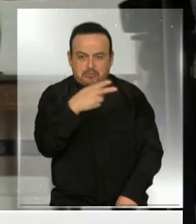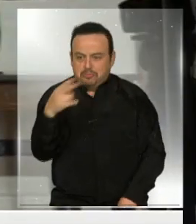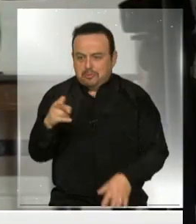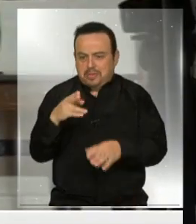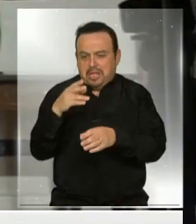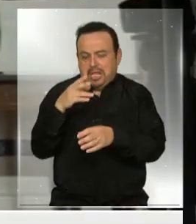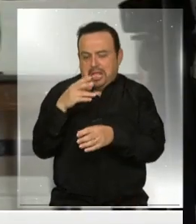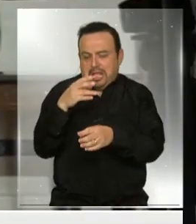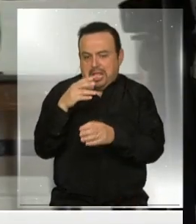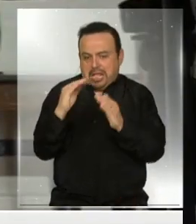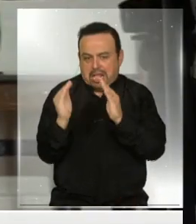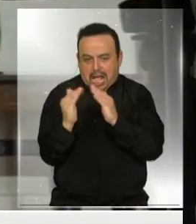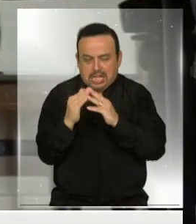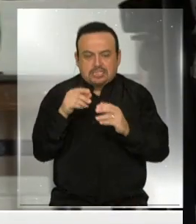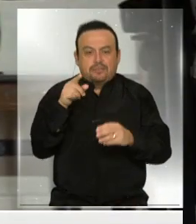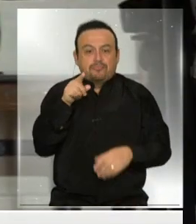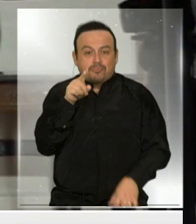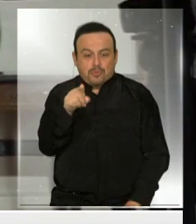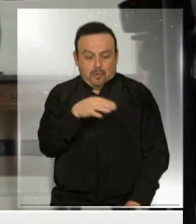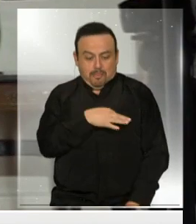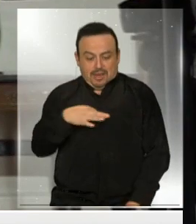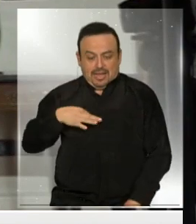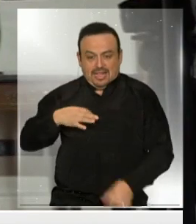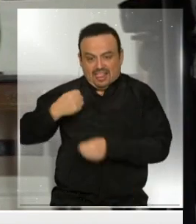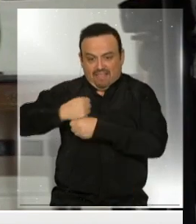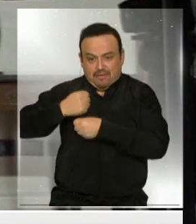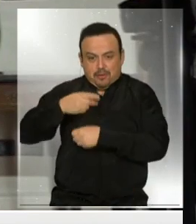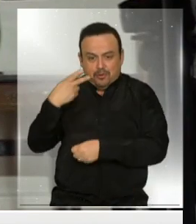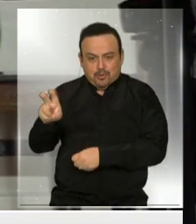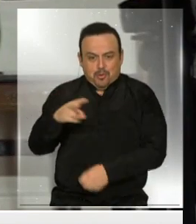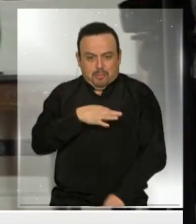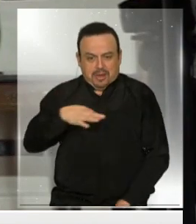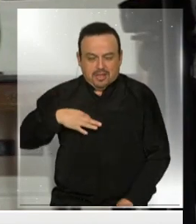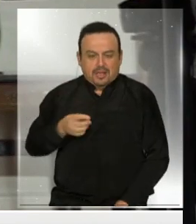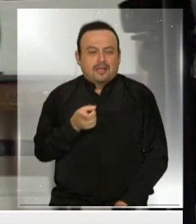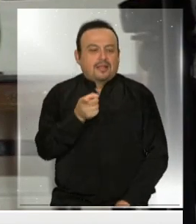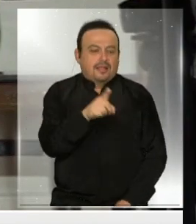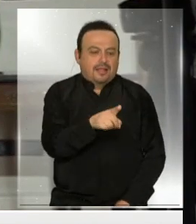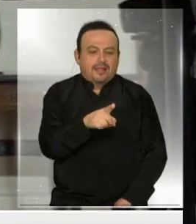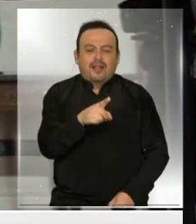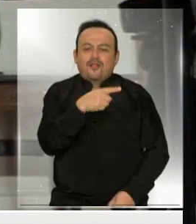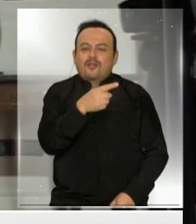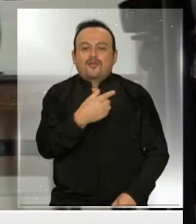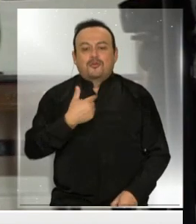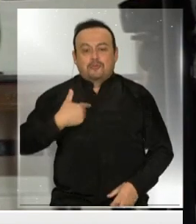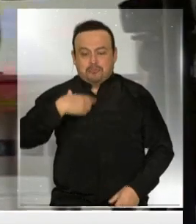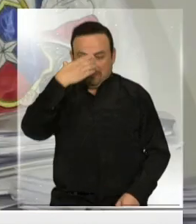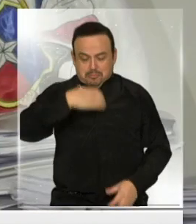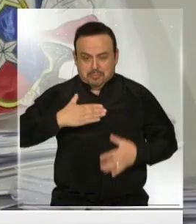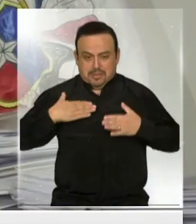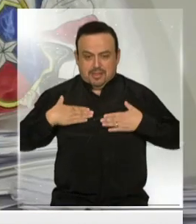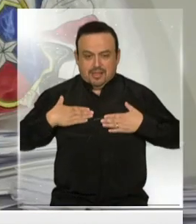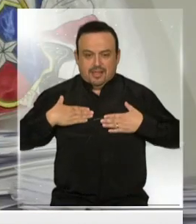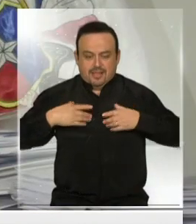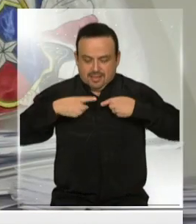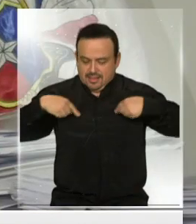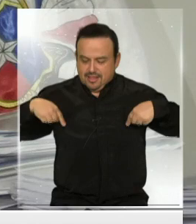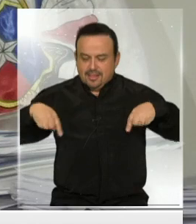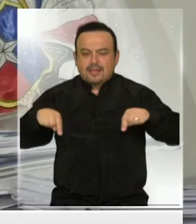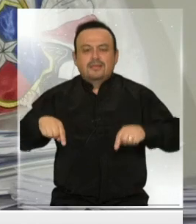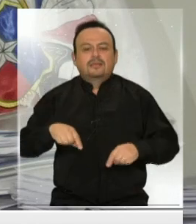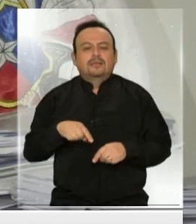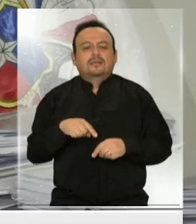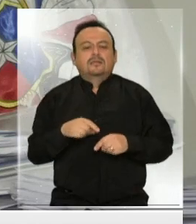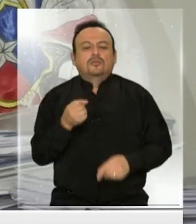Usted ministra en el ministerio. Usted, Alejandra, en su lugar de trabajo. Yo estoy aquí en lo que se llama el Salón Azul